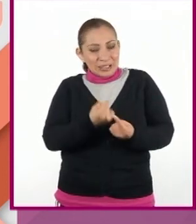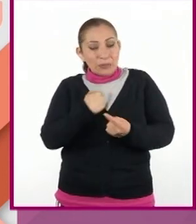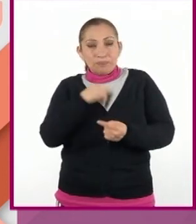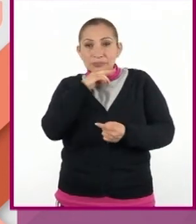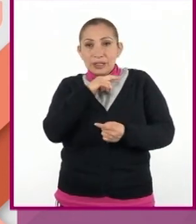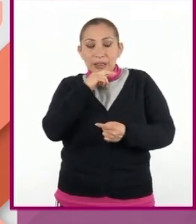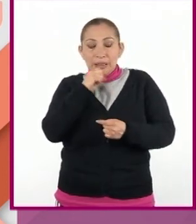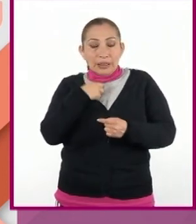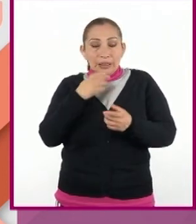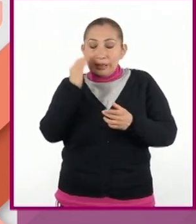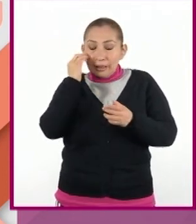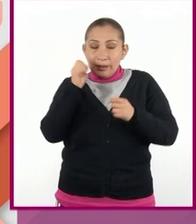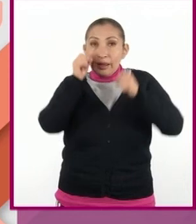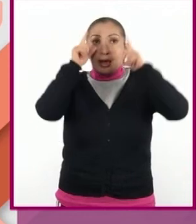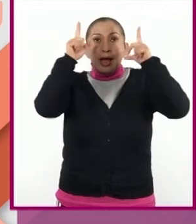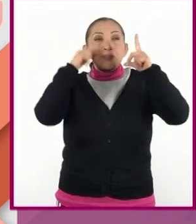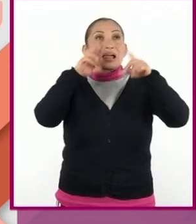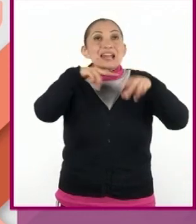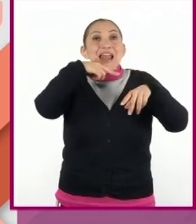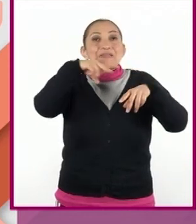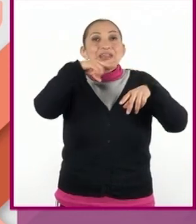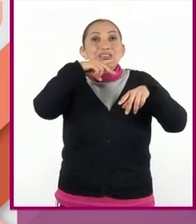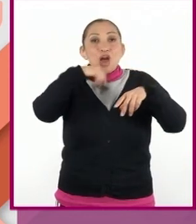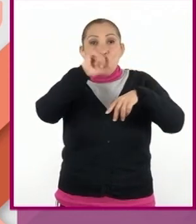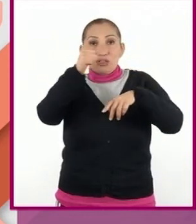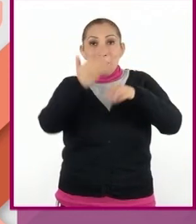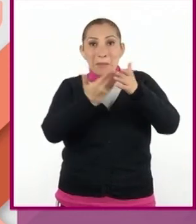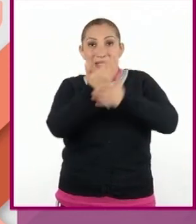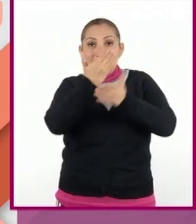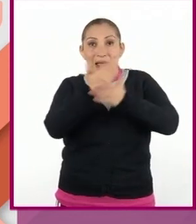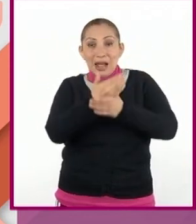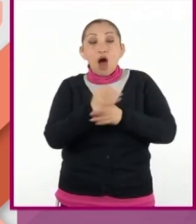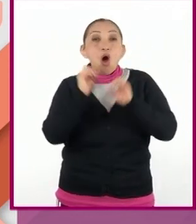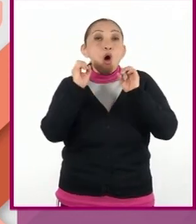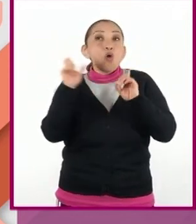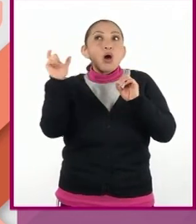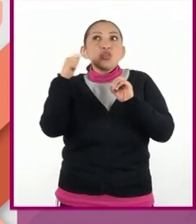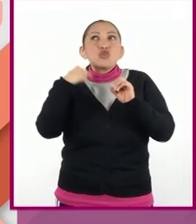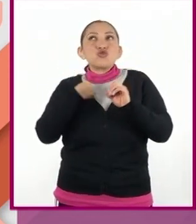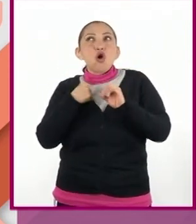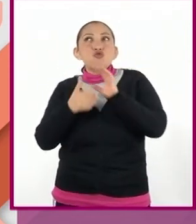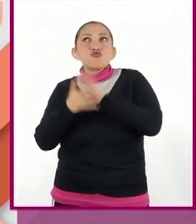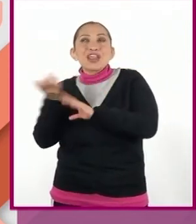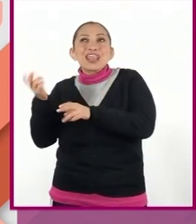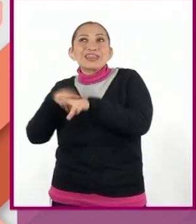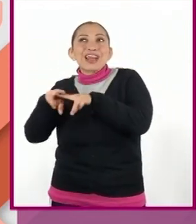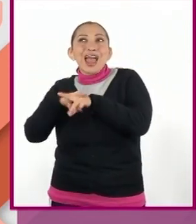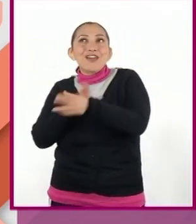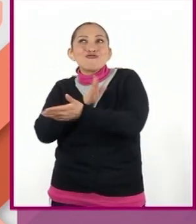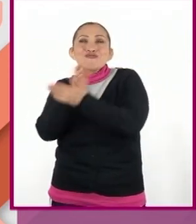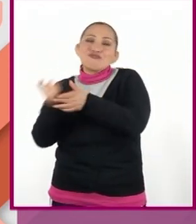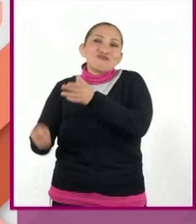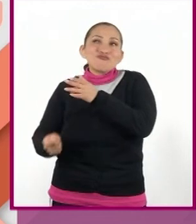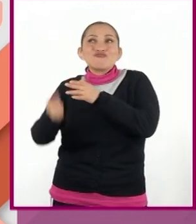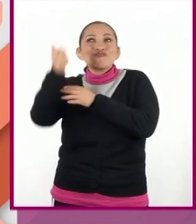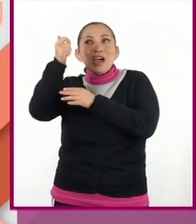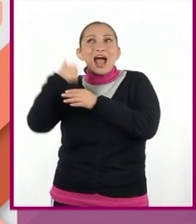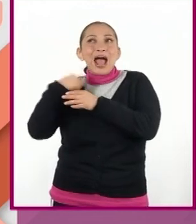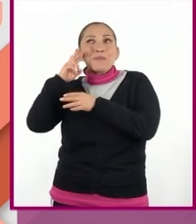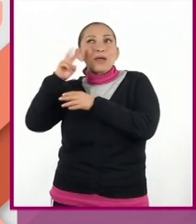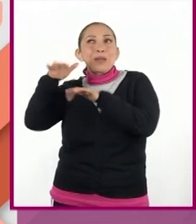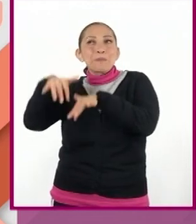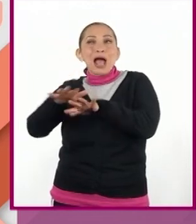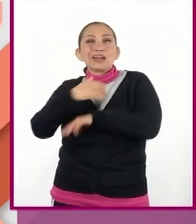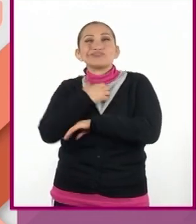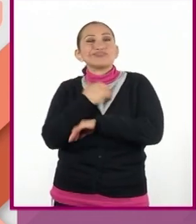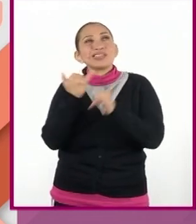apresuré el sueño para despertar con la Navidad a la mañana siguiente. O cuando me instalé en el tren que me llevaría por primera vez a ver el mar.